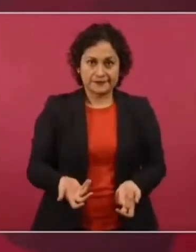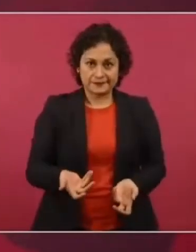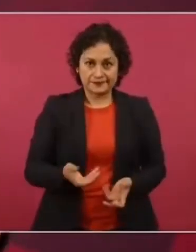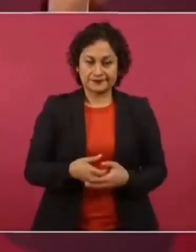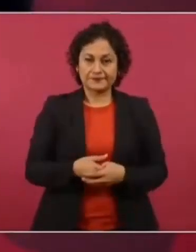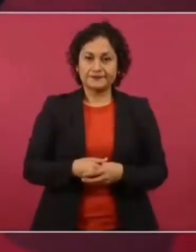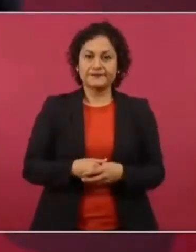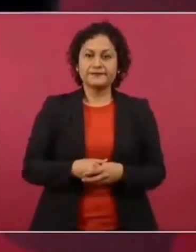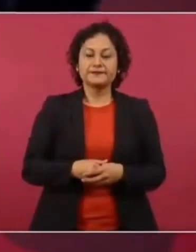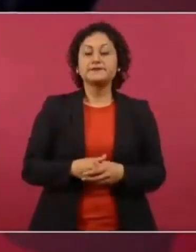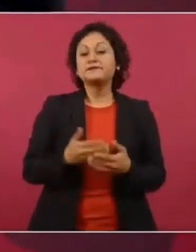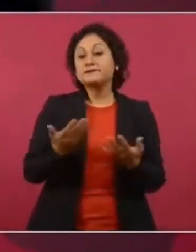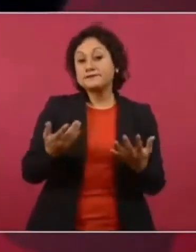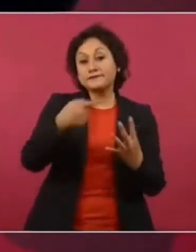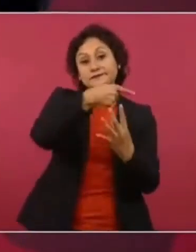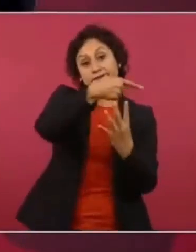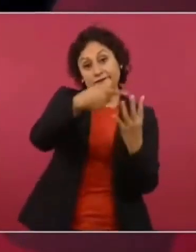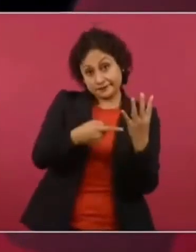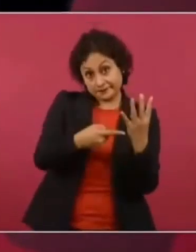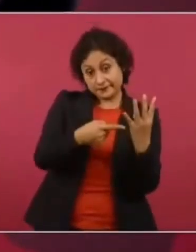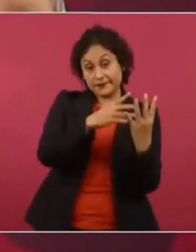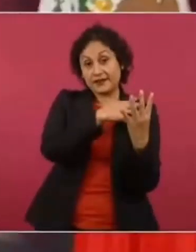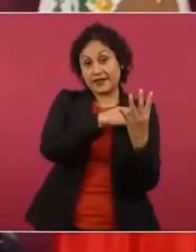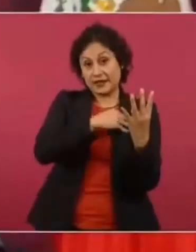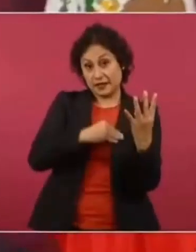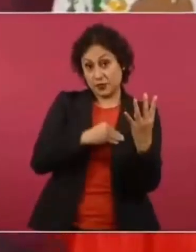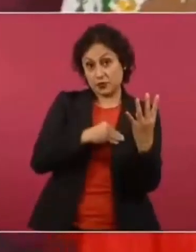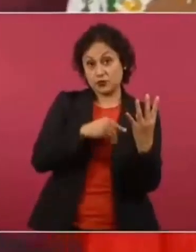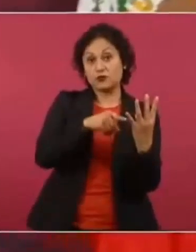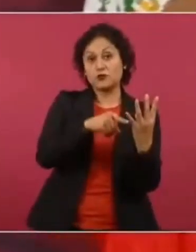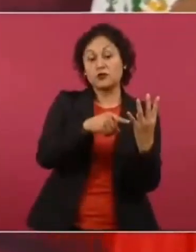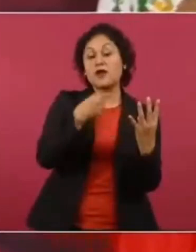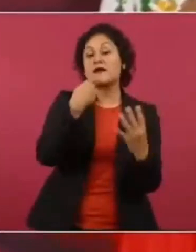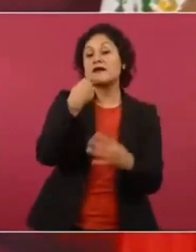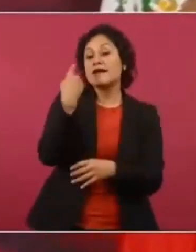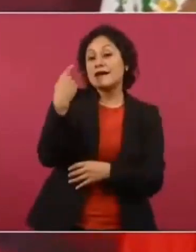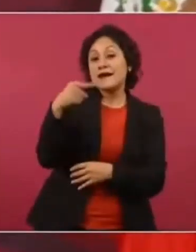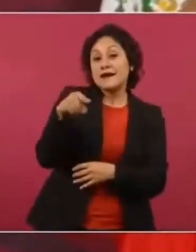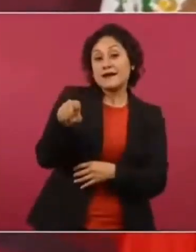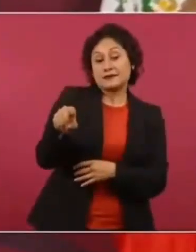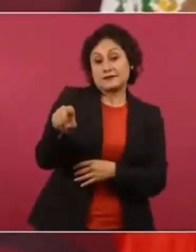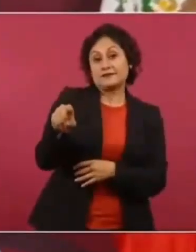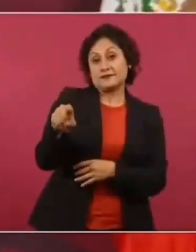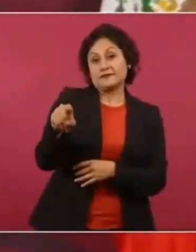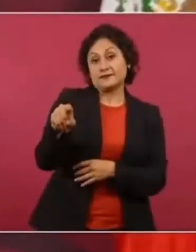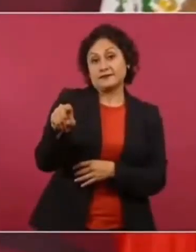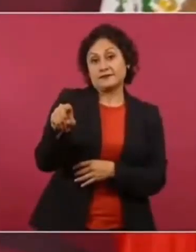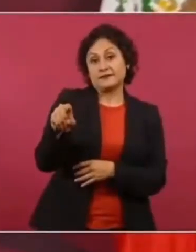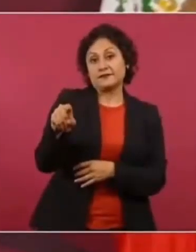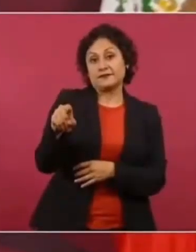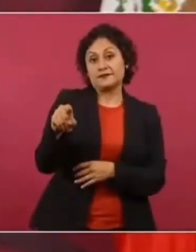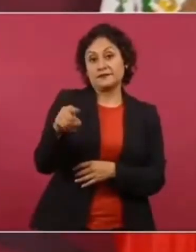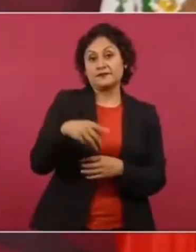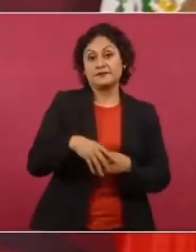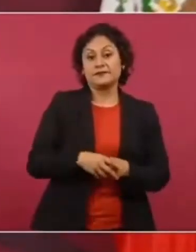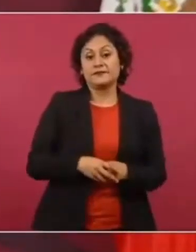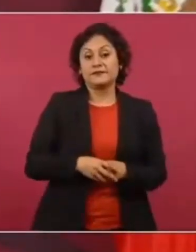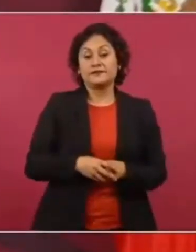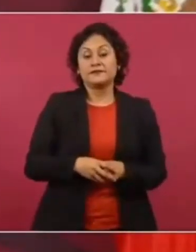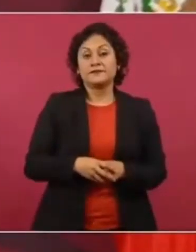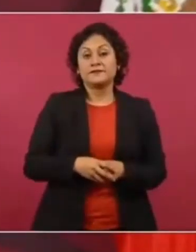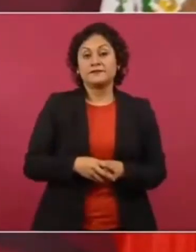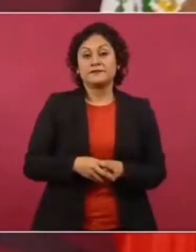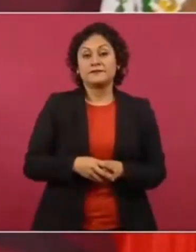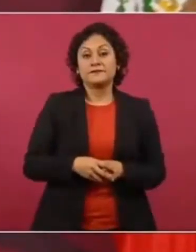Y acusan al que salió mal, digo, mejor,